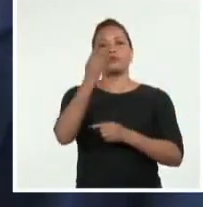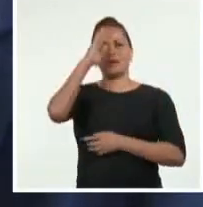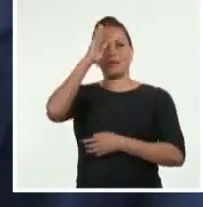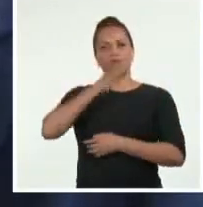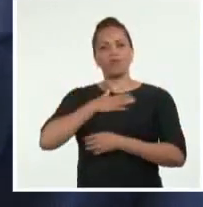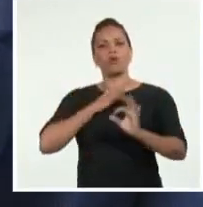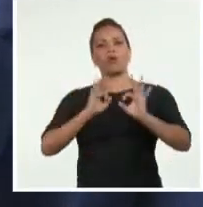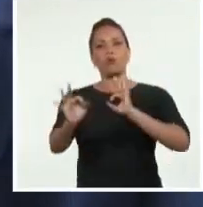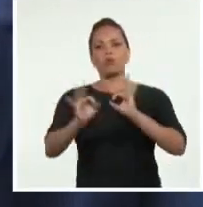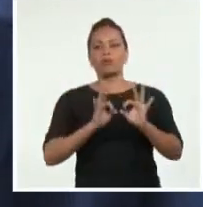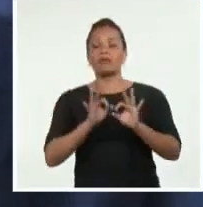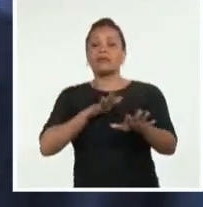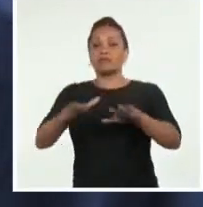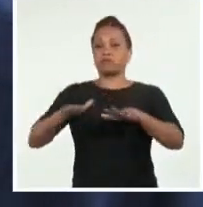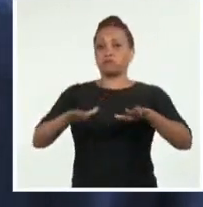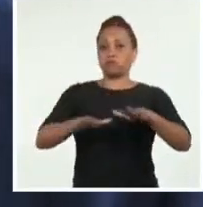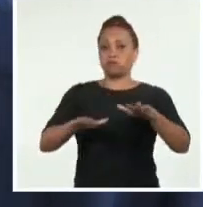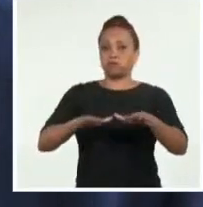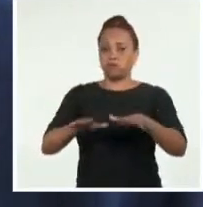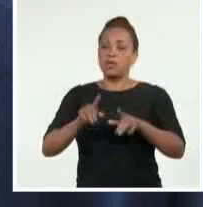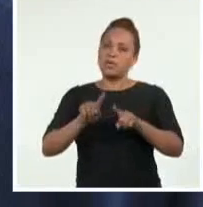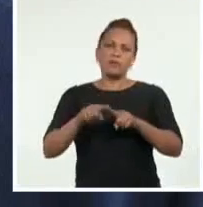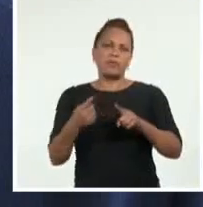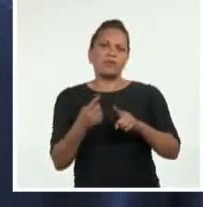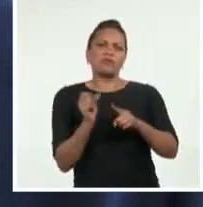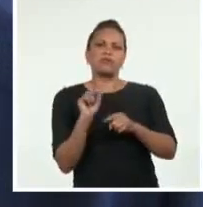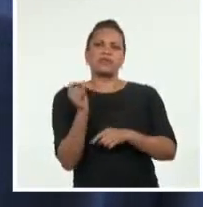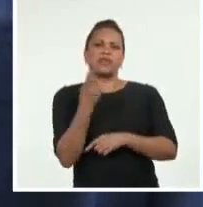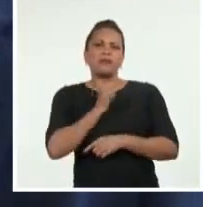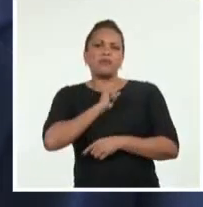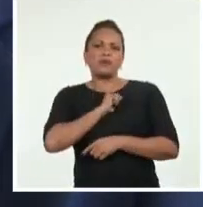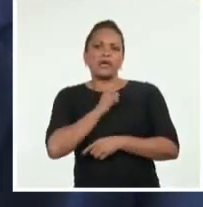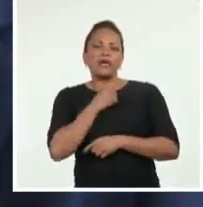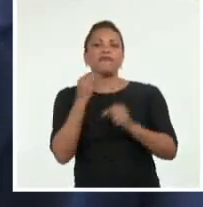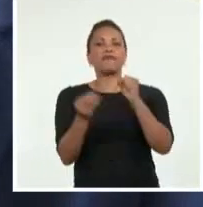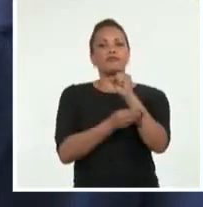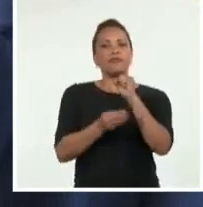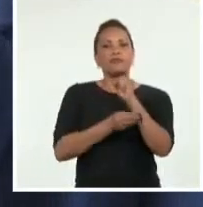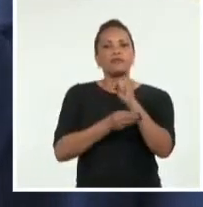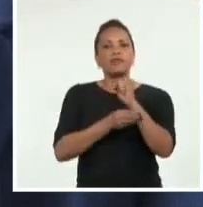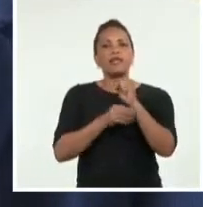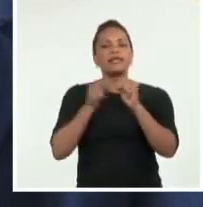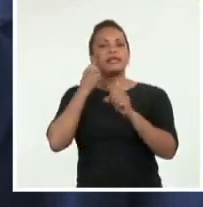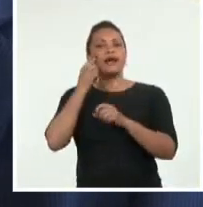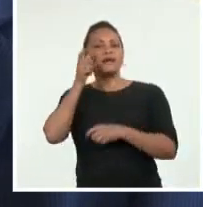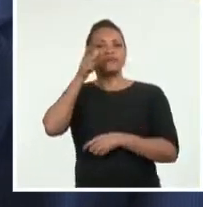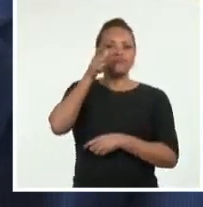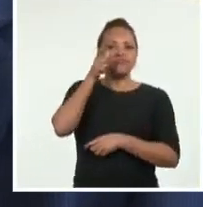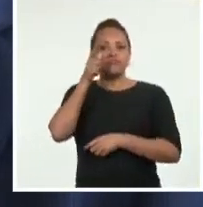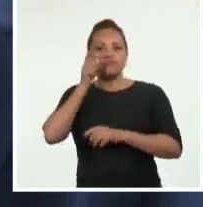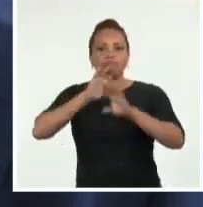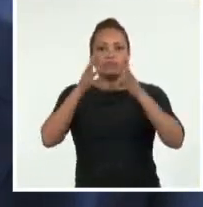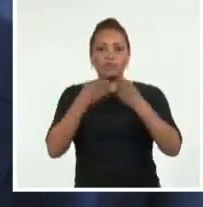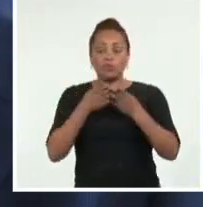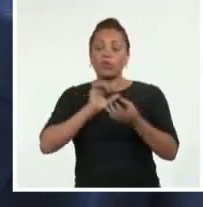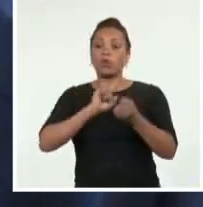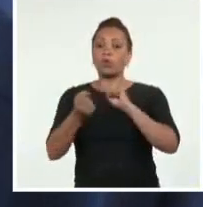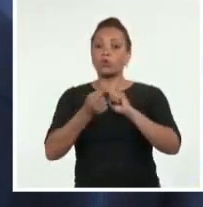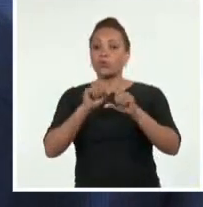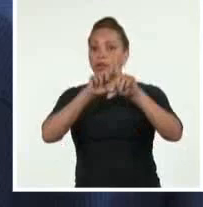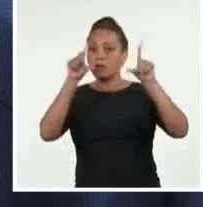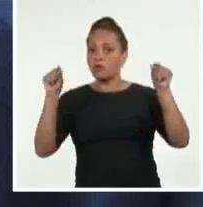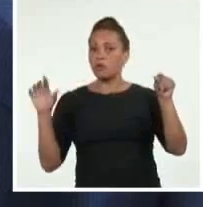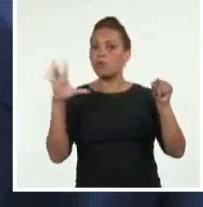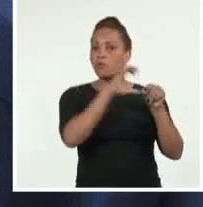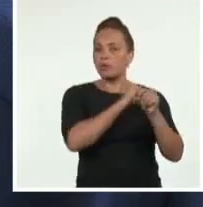protegerse ante un fenómeno como este y por lo tanto en primer lugar se ha fortalecido el monitoreo sismológico a todo lo largo de nuestro país. De hecho estamos concluyendo